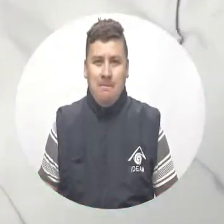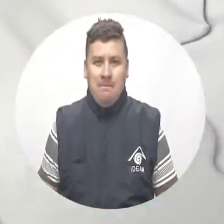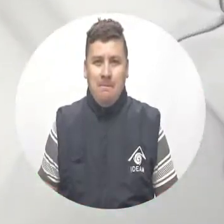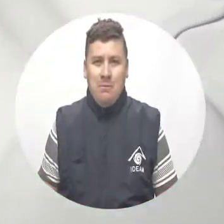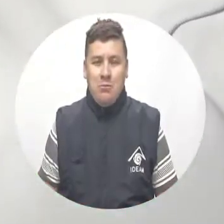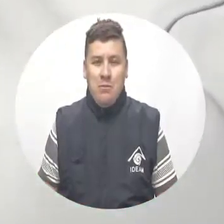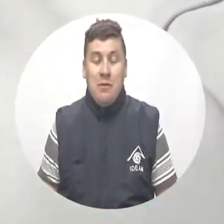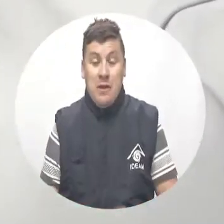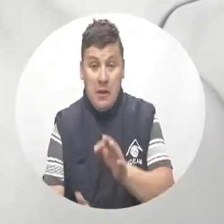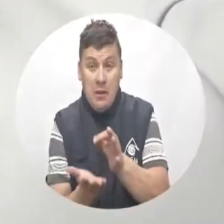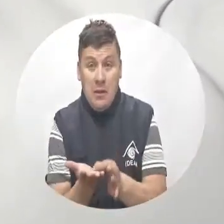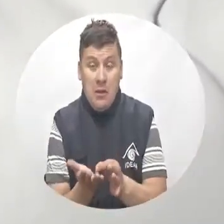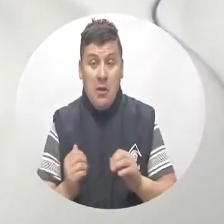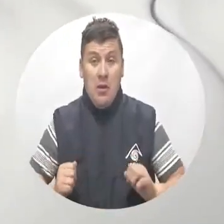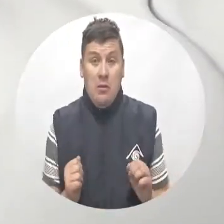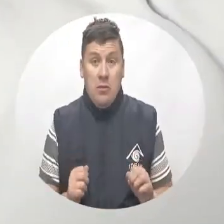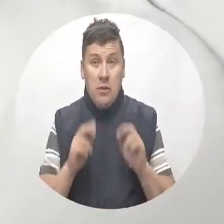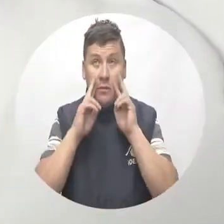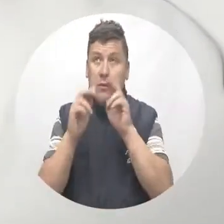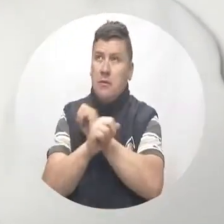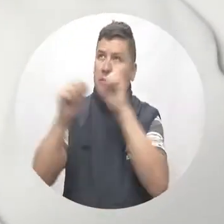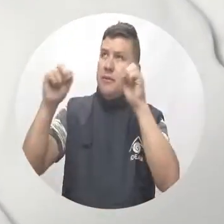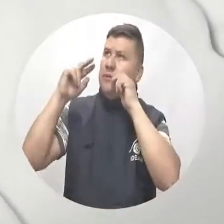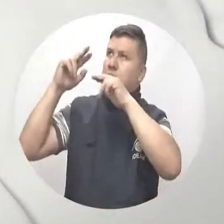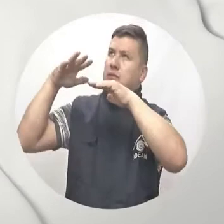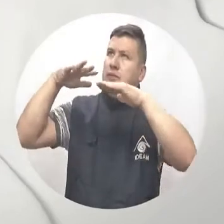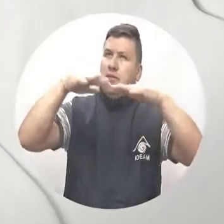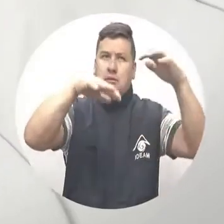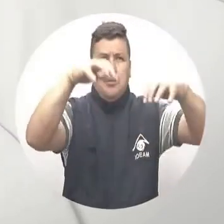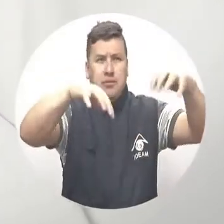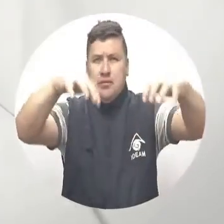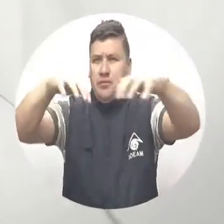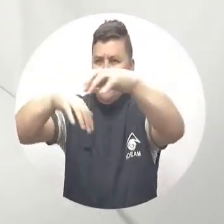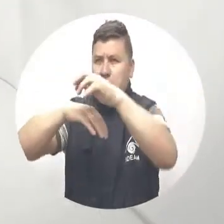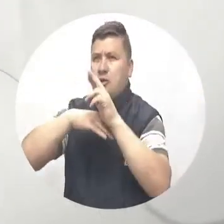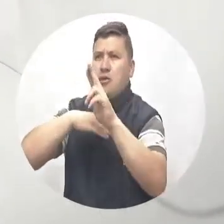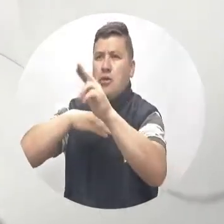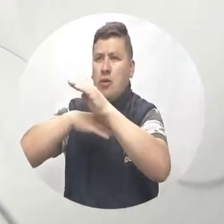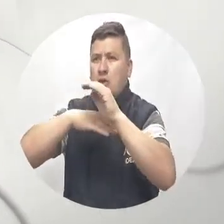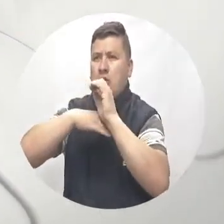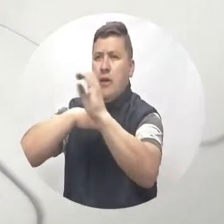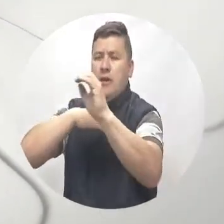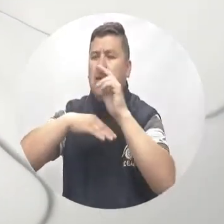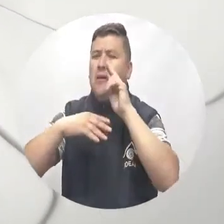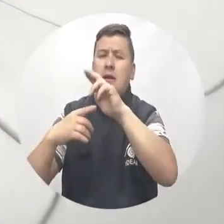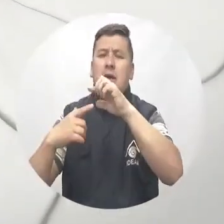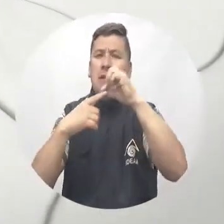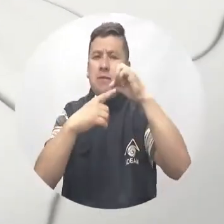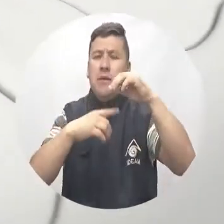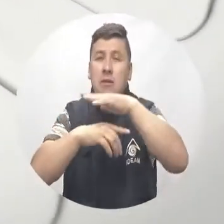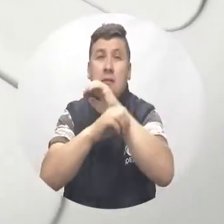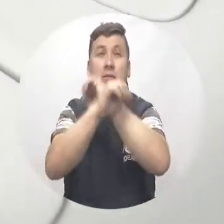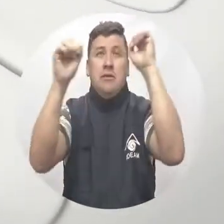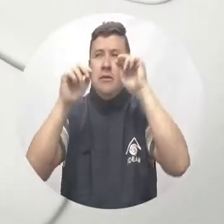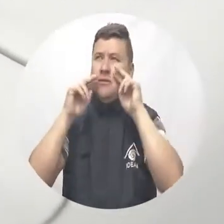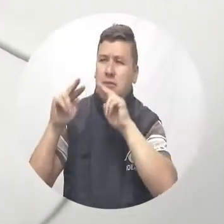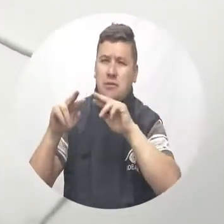La capital espera una mañana nublada con lloviznas en zonas del oriente y sur del área, especialmente en las primeras horas.